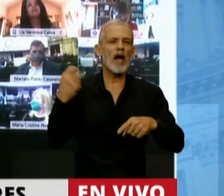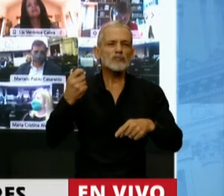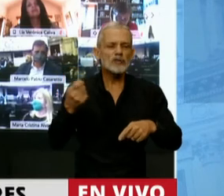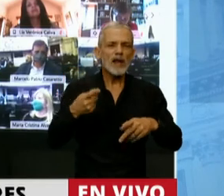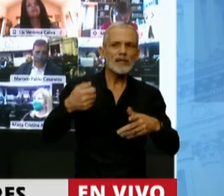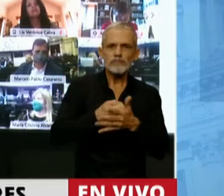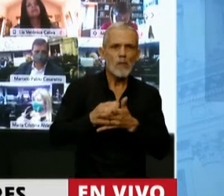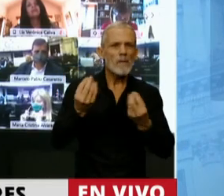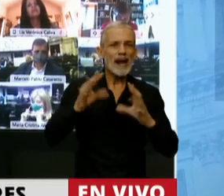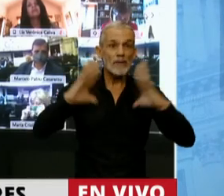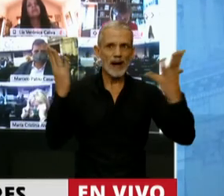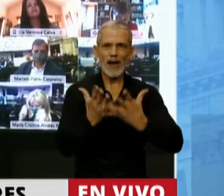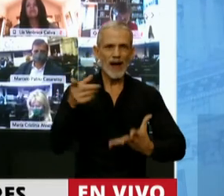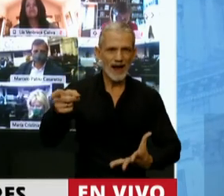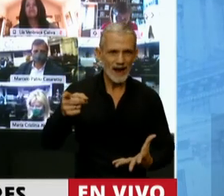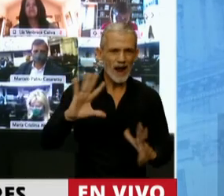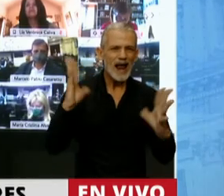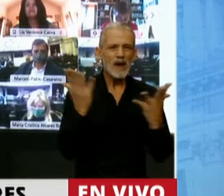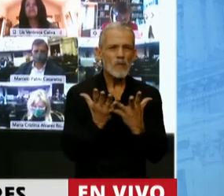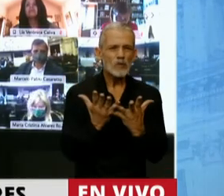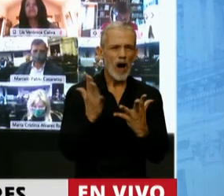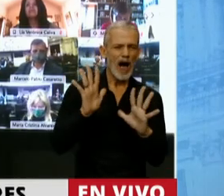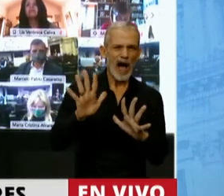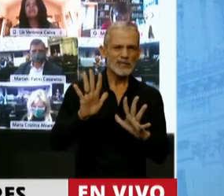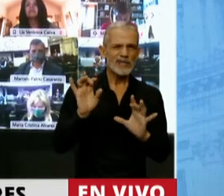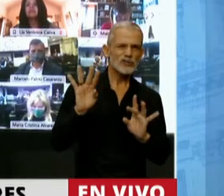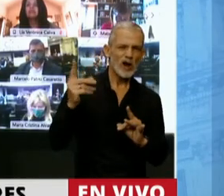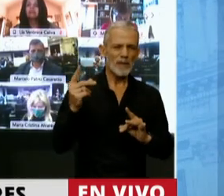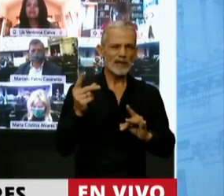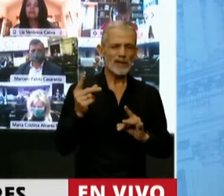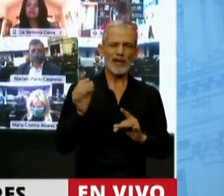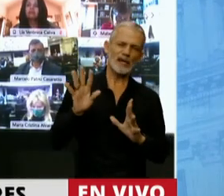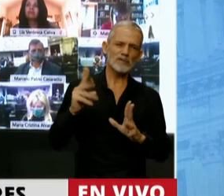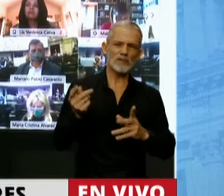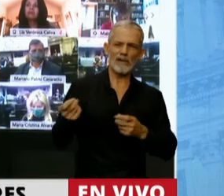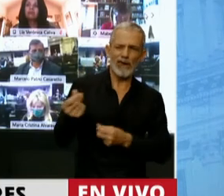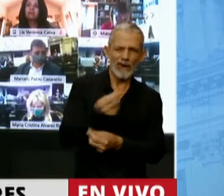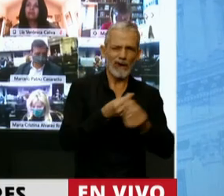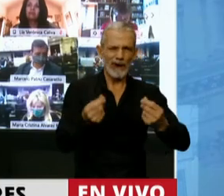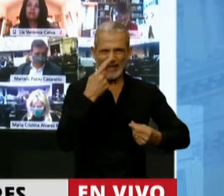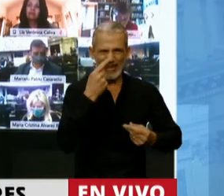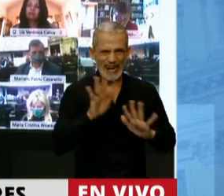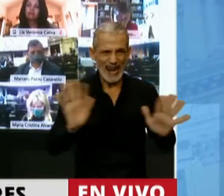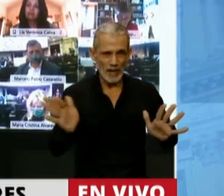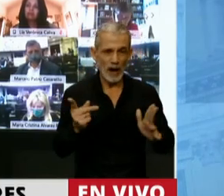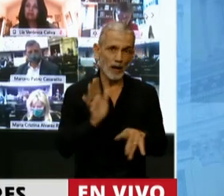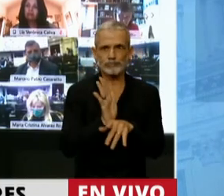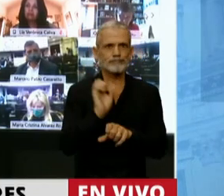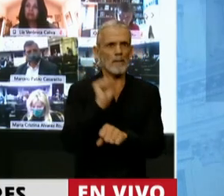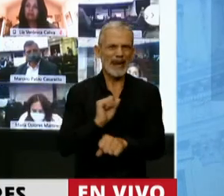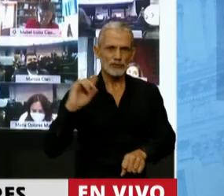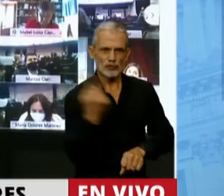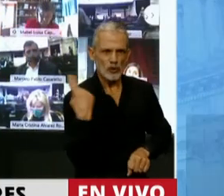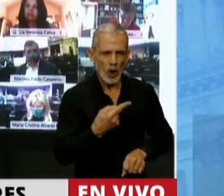este planeta no sea una sucia prisión a cielo abierto, sino que verdaderamente